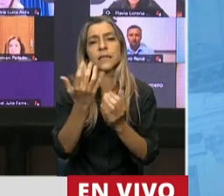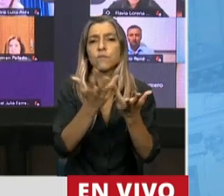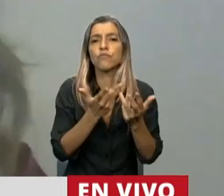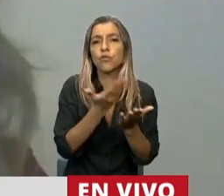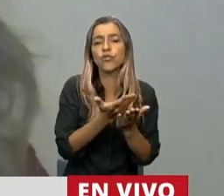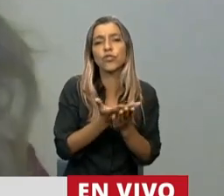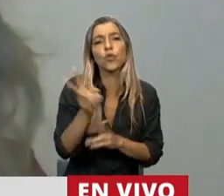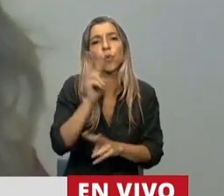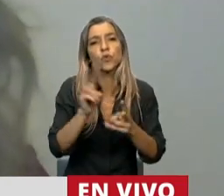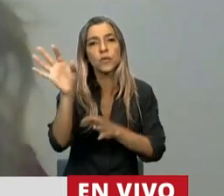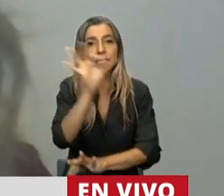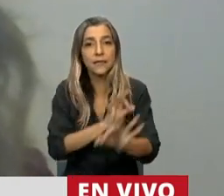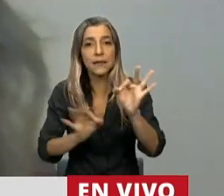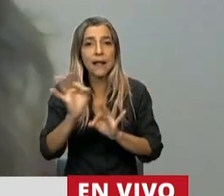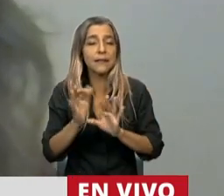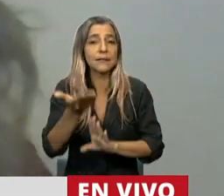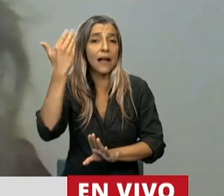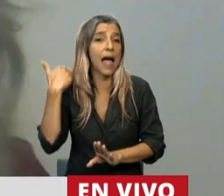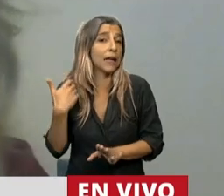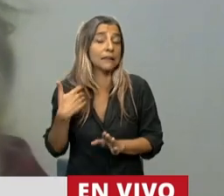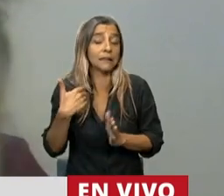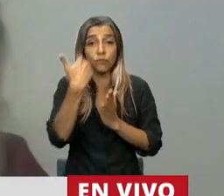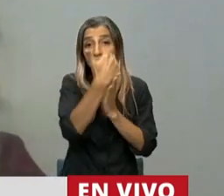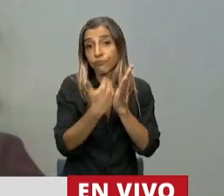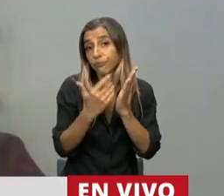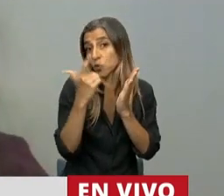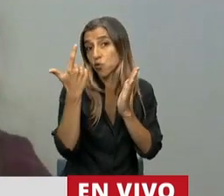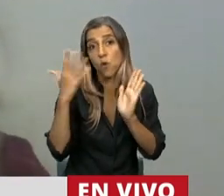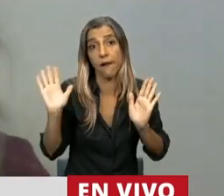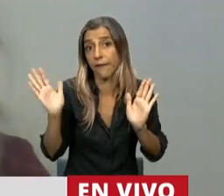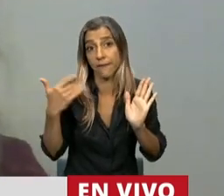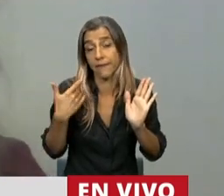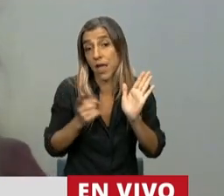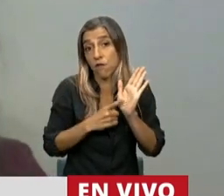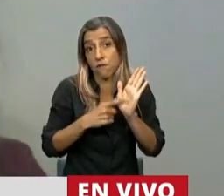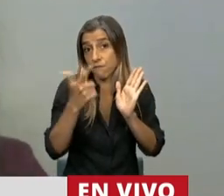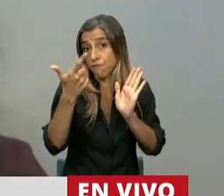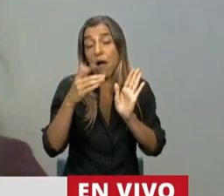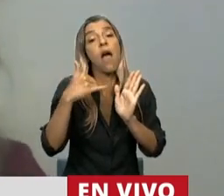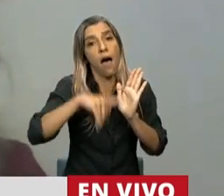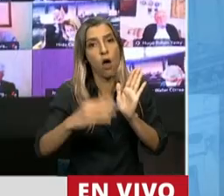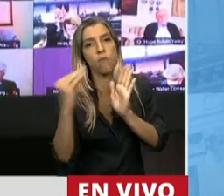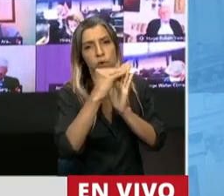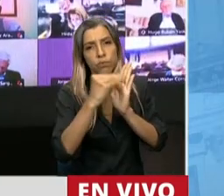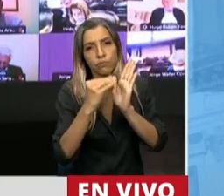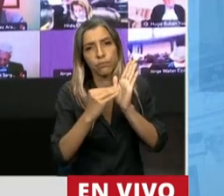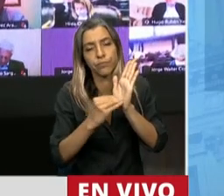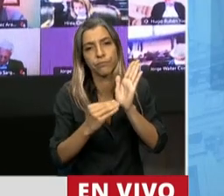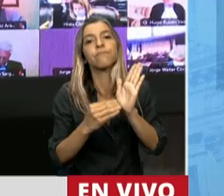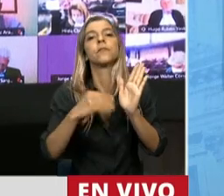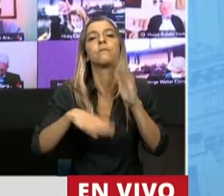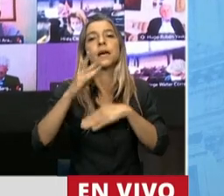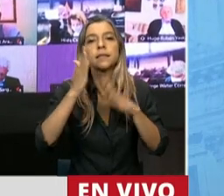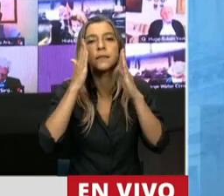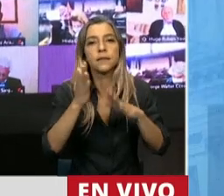una estrategia que tal vez no estaba sistematizada, al menos en una normativa, que tiene que ver con la prevención. Lo que